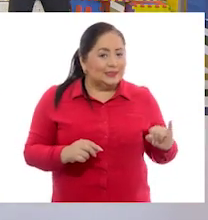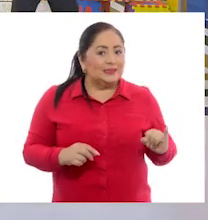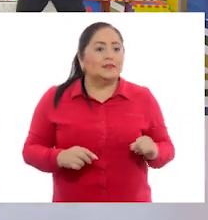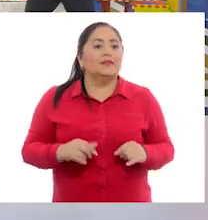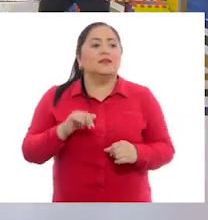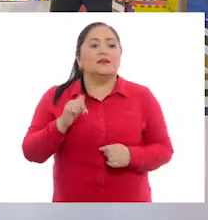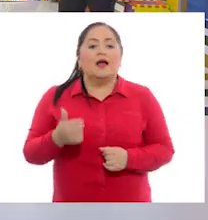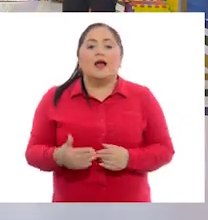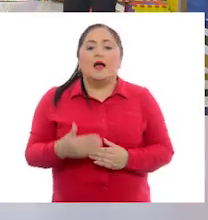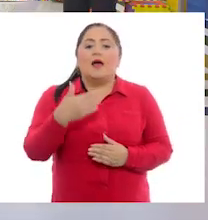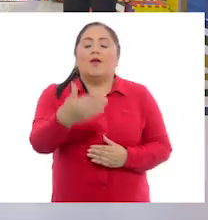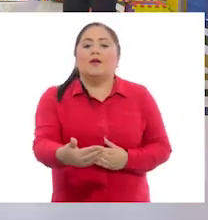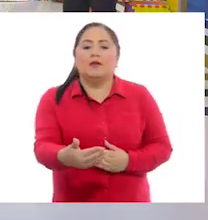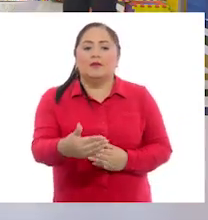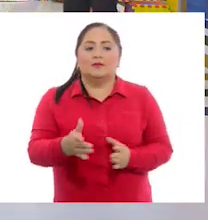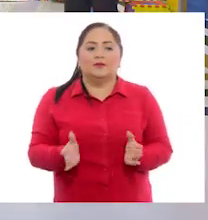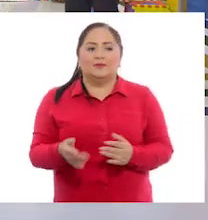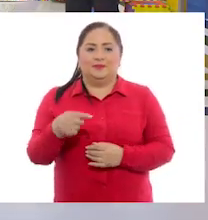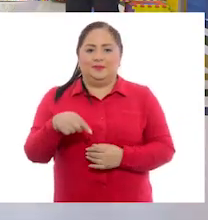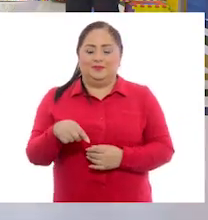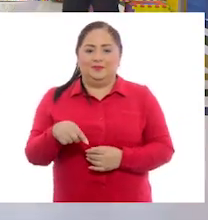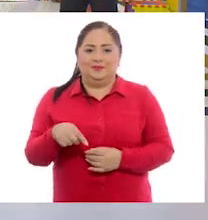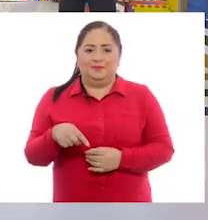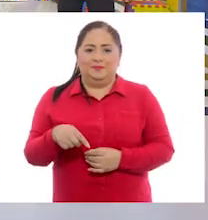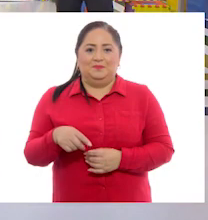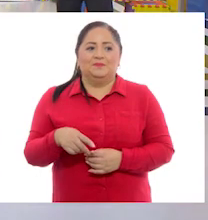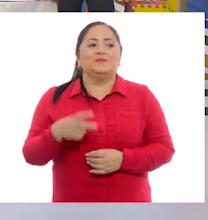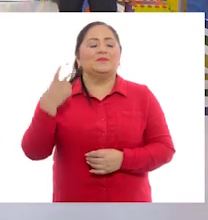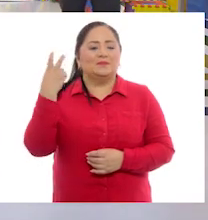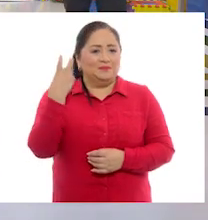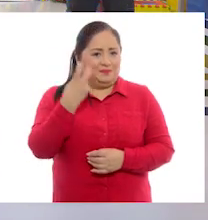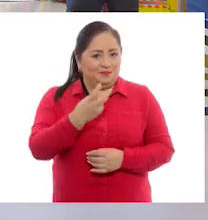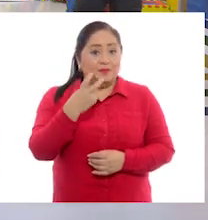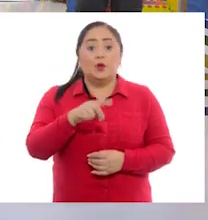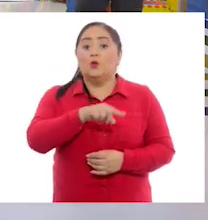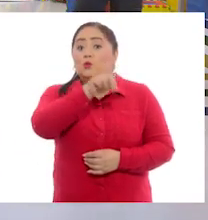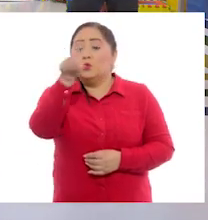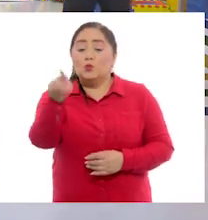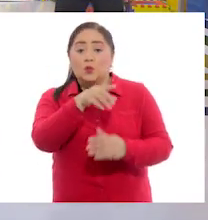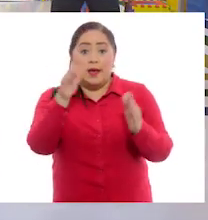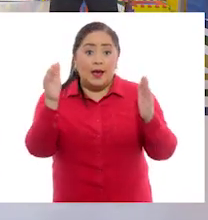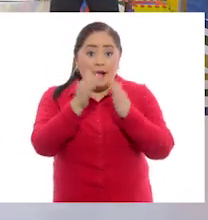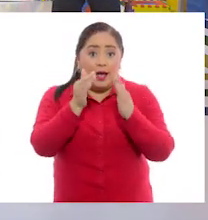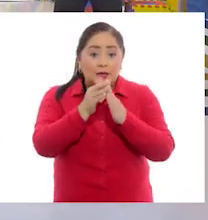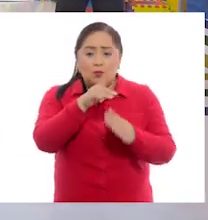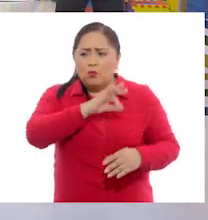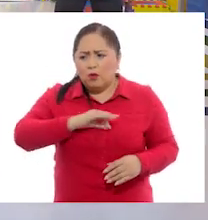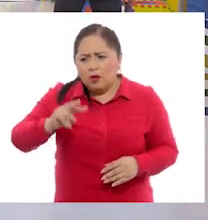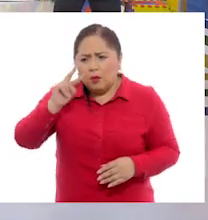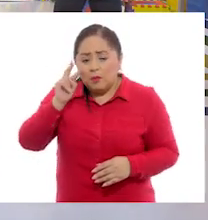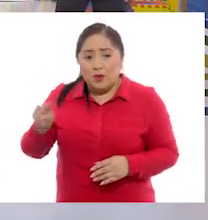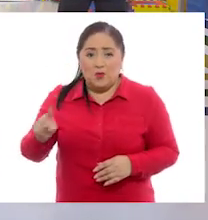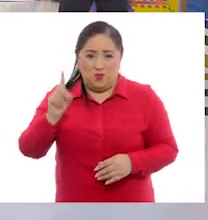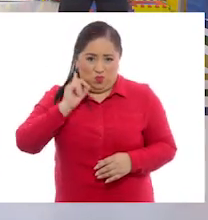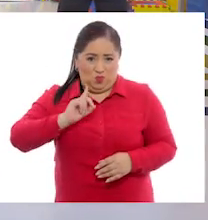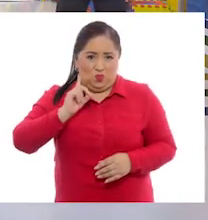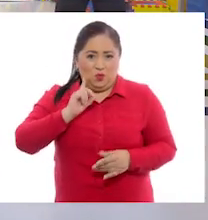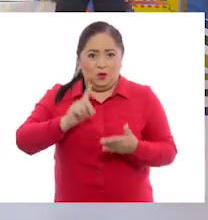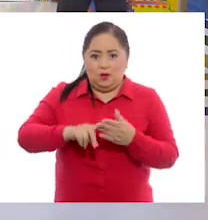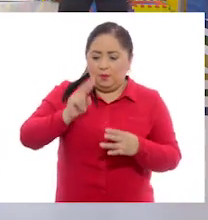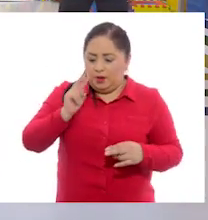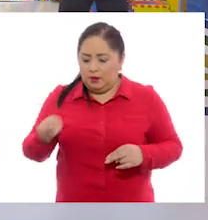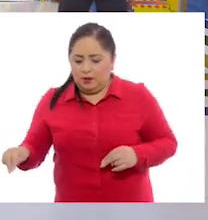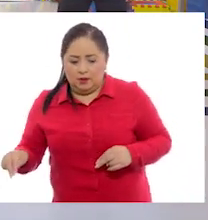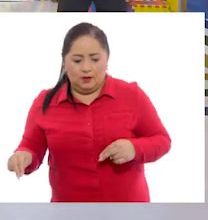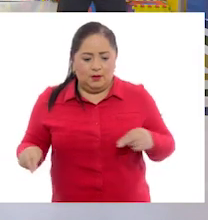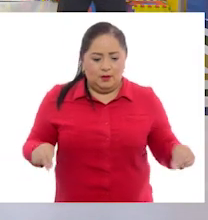adelante, Pili? adelante del cubo sería aquí. Exacto. Y ustedes en casa pueden ver que Pili se está desplazando